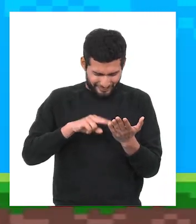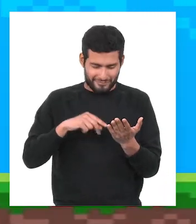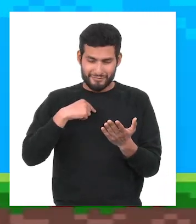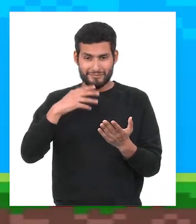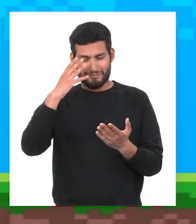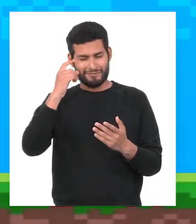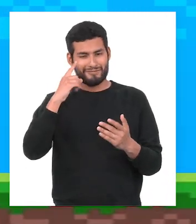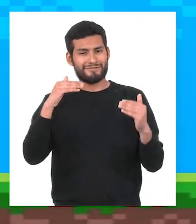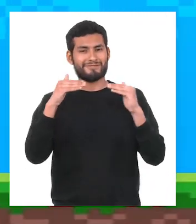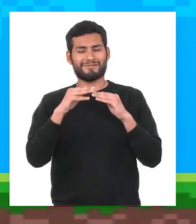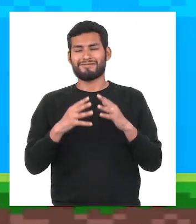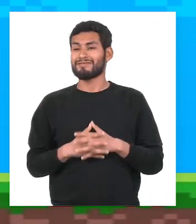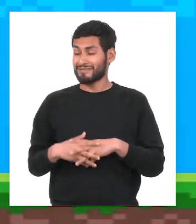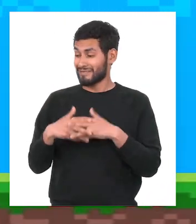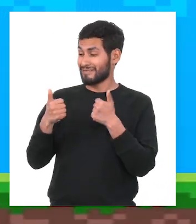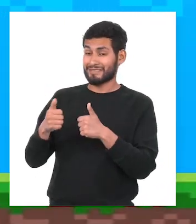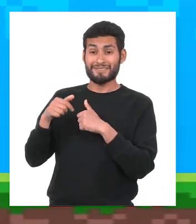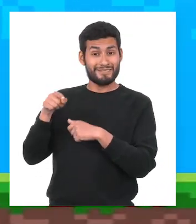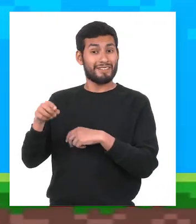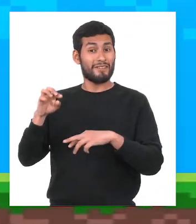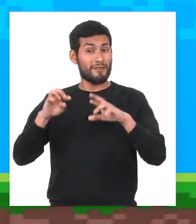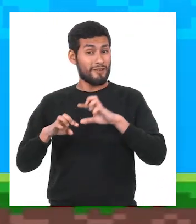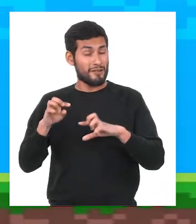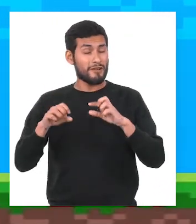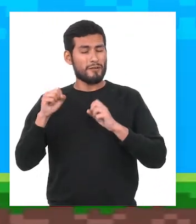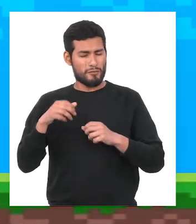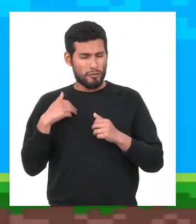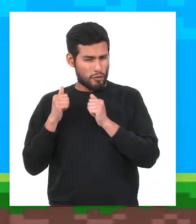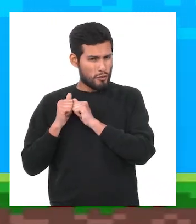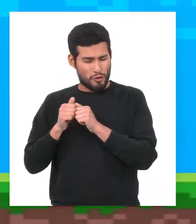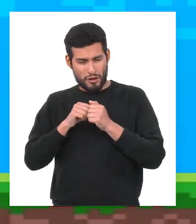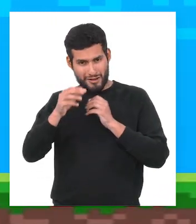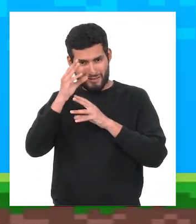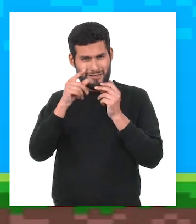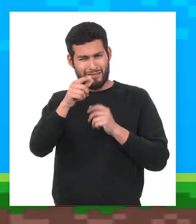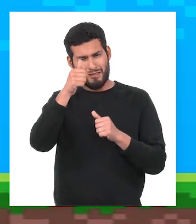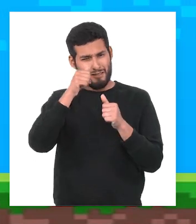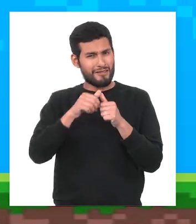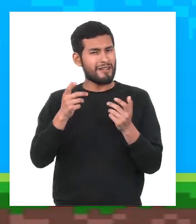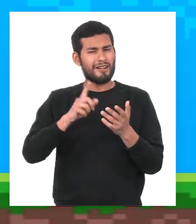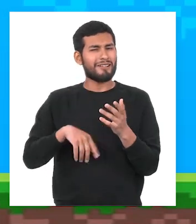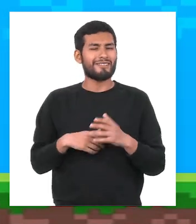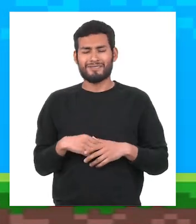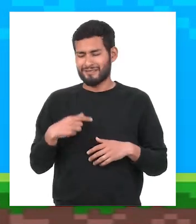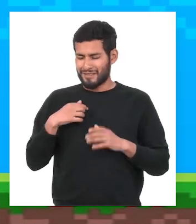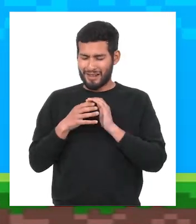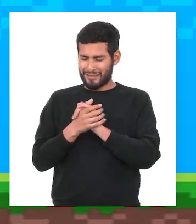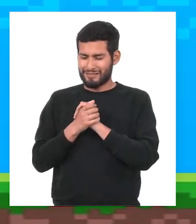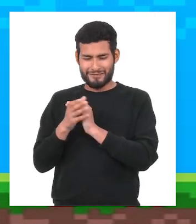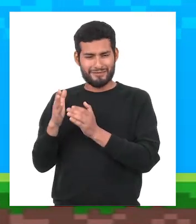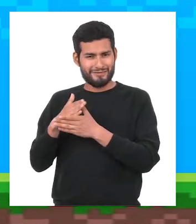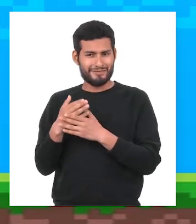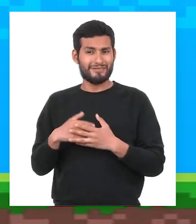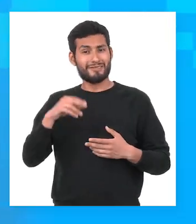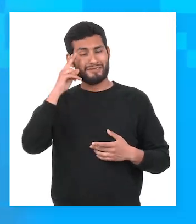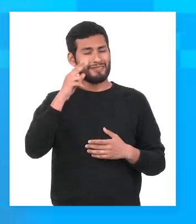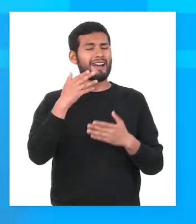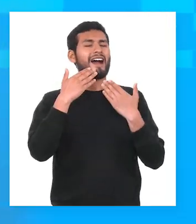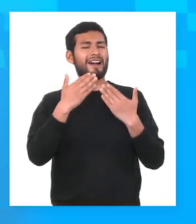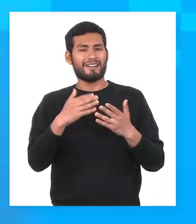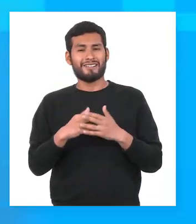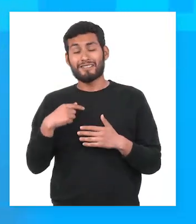apuntes que tengo, así me pondré a la par. Así será. Y si tienes dudas, podemos repasar juntos. Recuerda que para eso estamos los amigos.